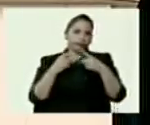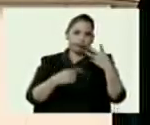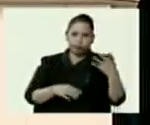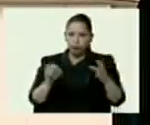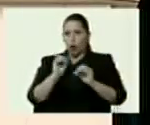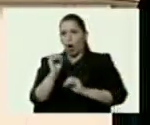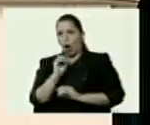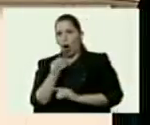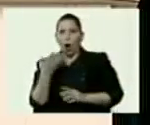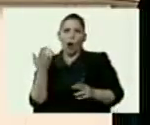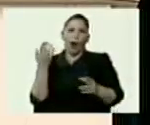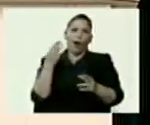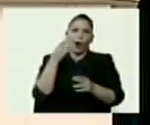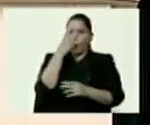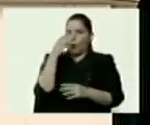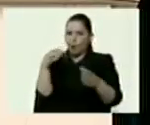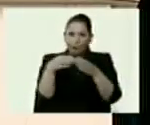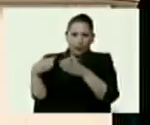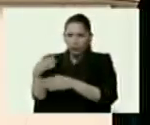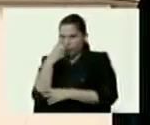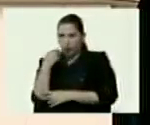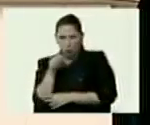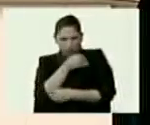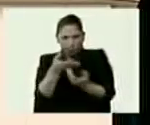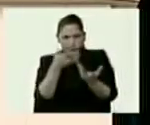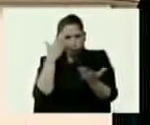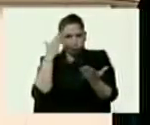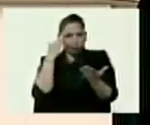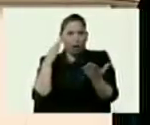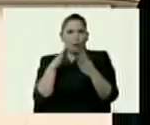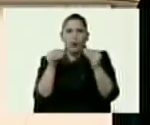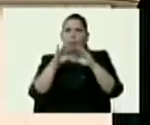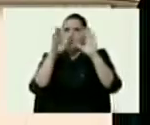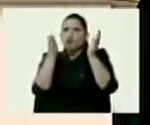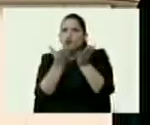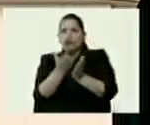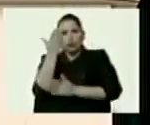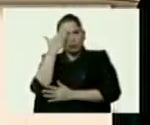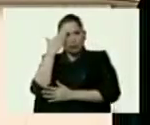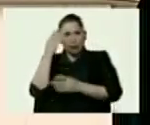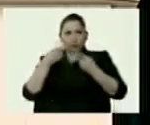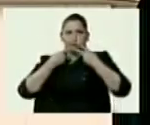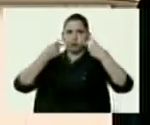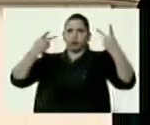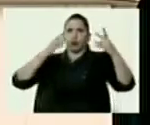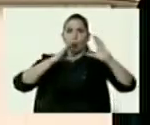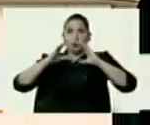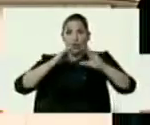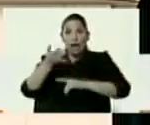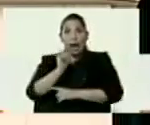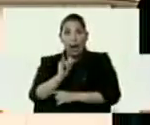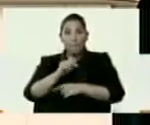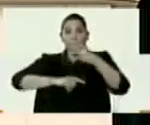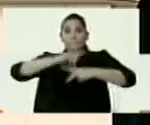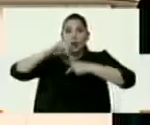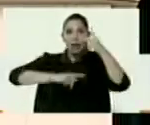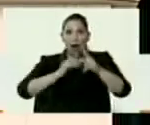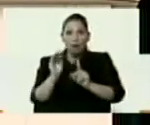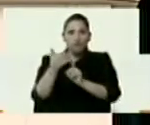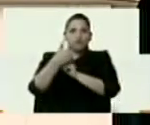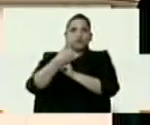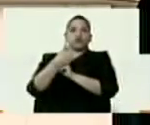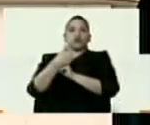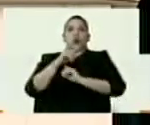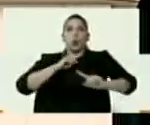Negra, la Operación Zamora, ellos saben, porque todo el mundo lo sabe, es público, es notorio y comunicacional, que hay un plan de resguardo del orden